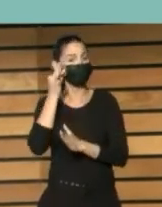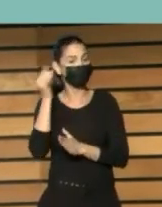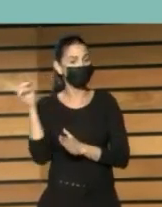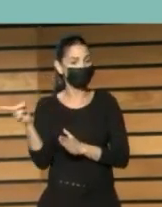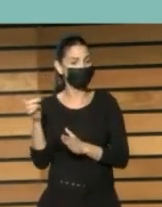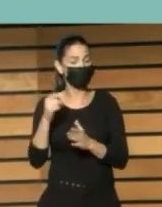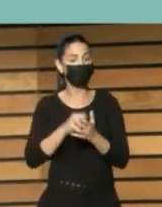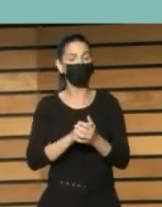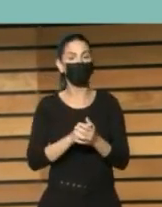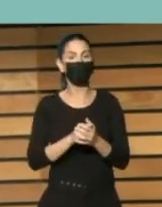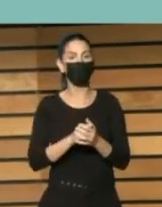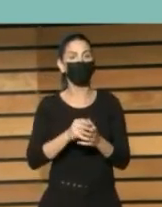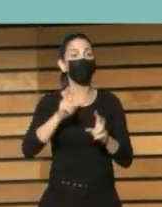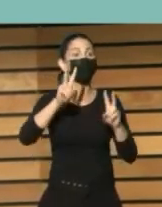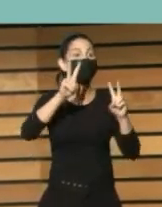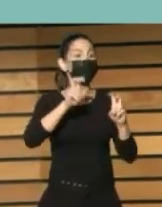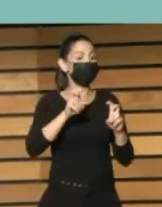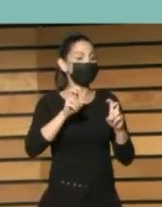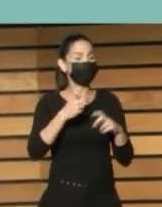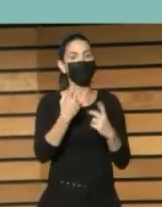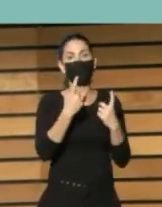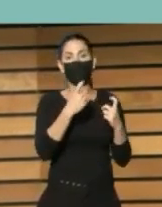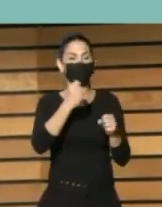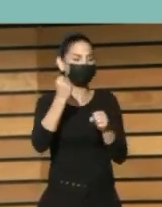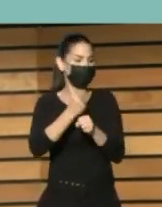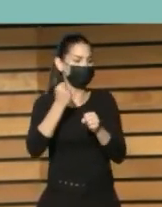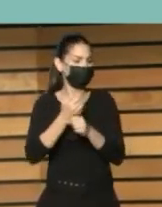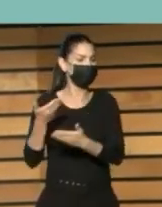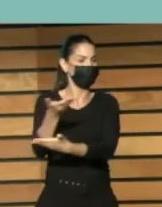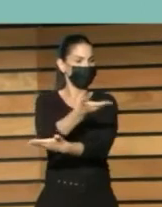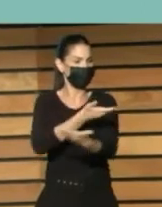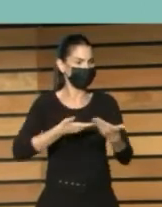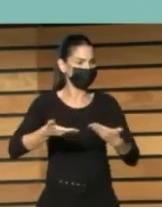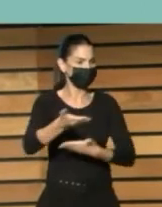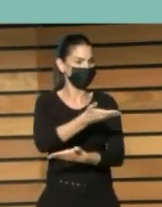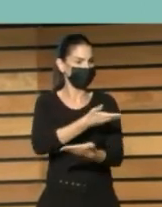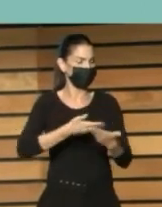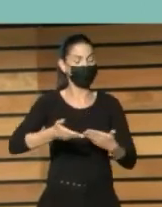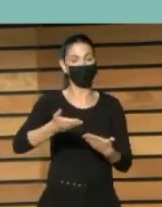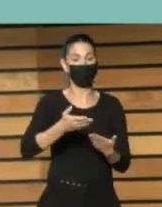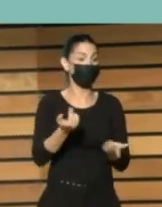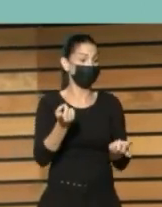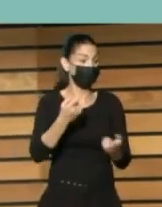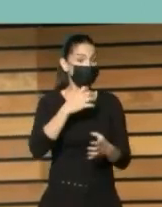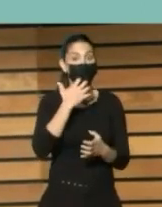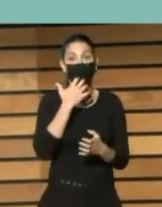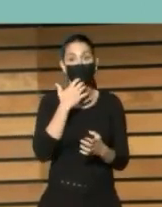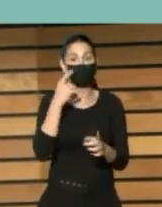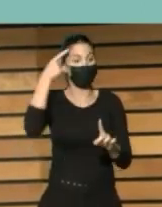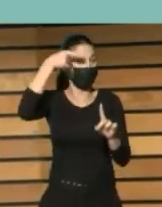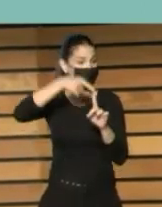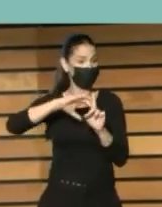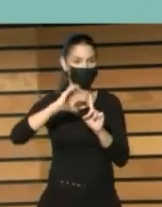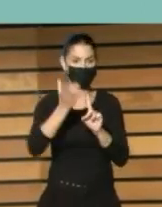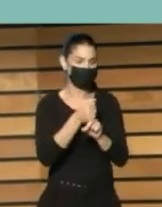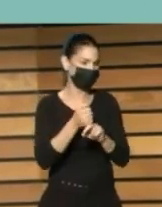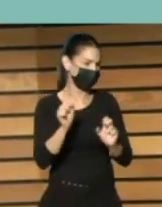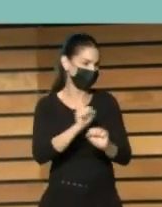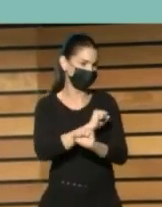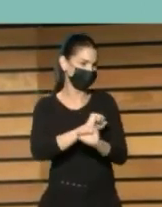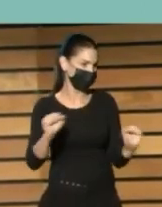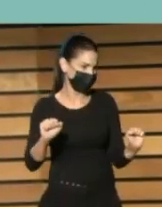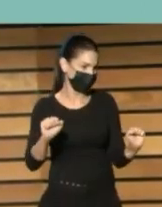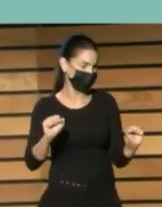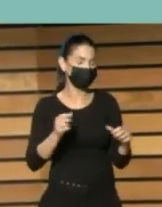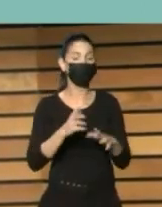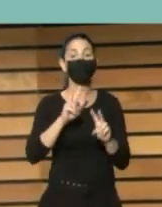pues la necesidad de trabajar con otros agentes cívicos, porque solos esto es imposible. Respecto al proceso, que